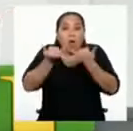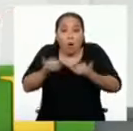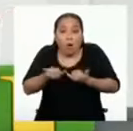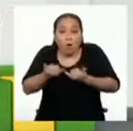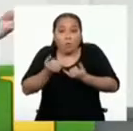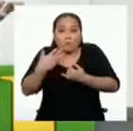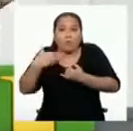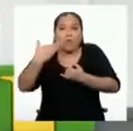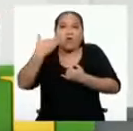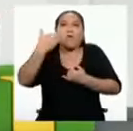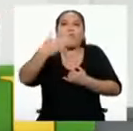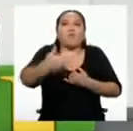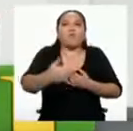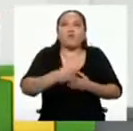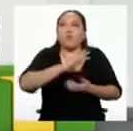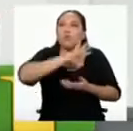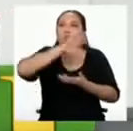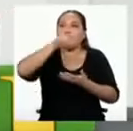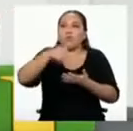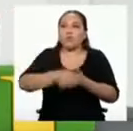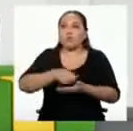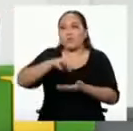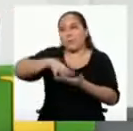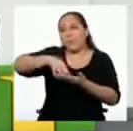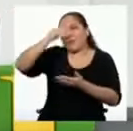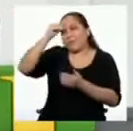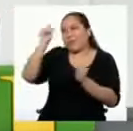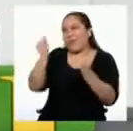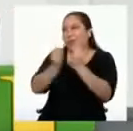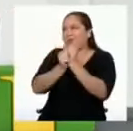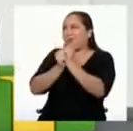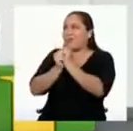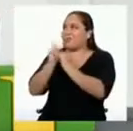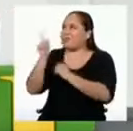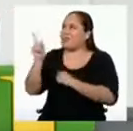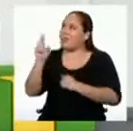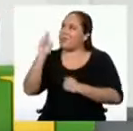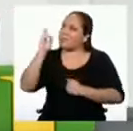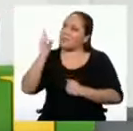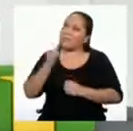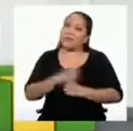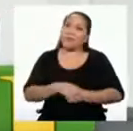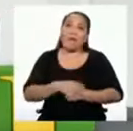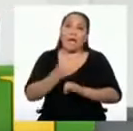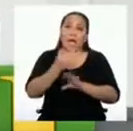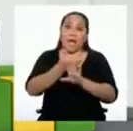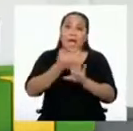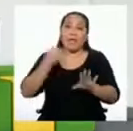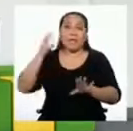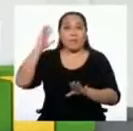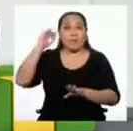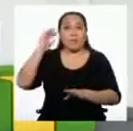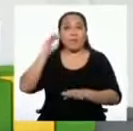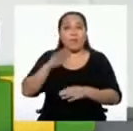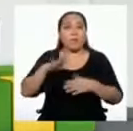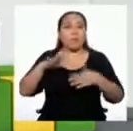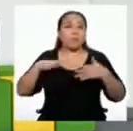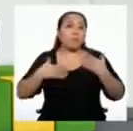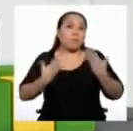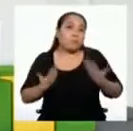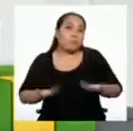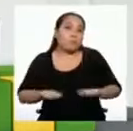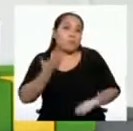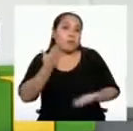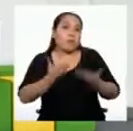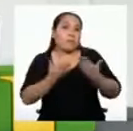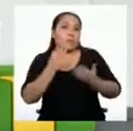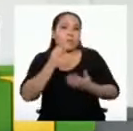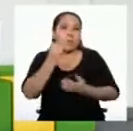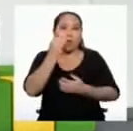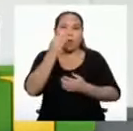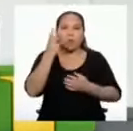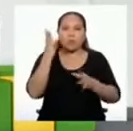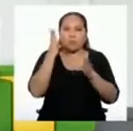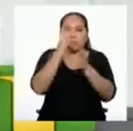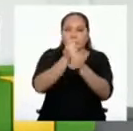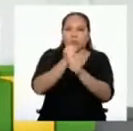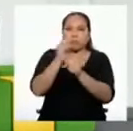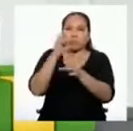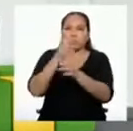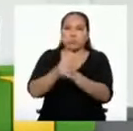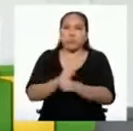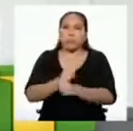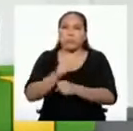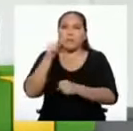en el futuro. Y todas y todos hemos aprendido por usted, profesor. Pero antes de despedirnos, tal vez podamos sacar algunas conclusiones.